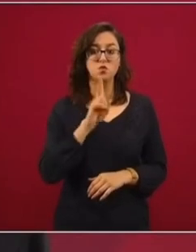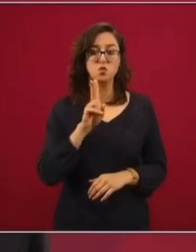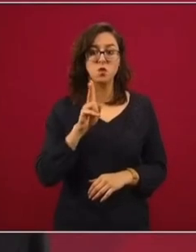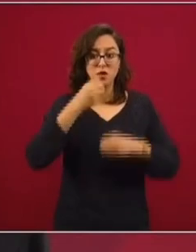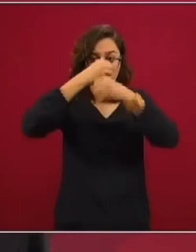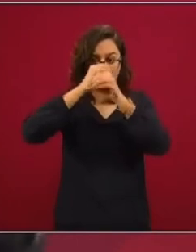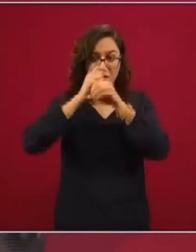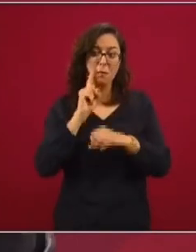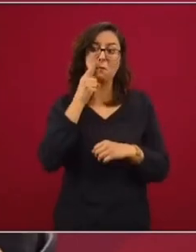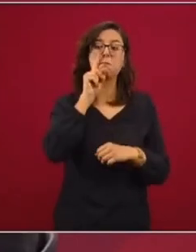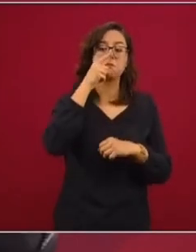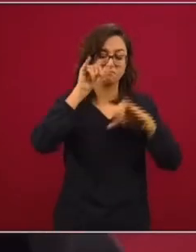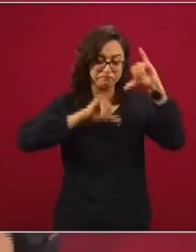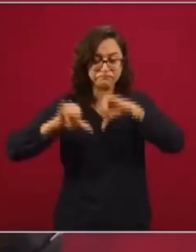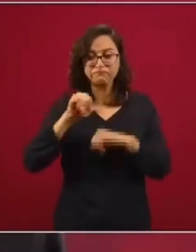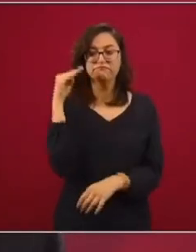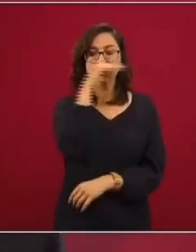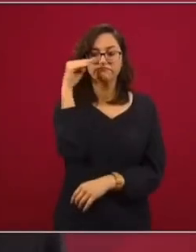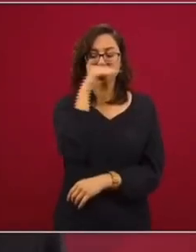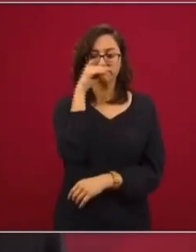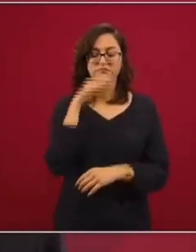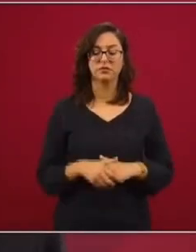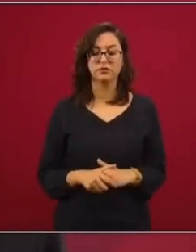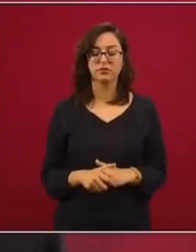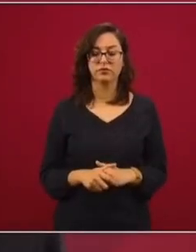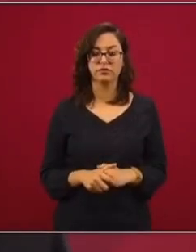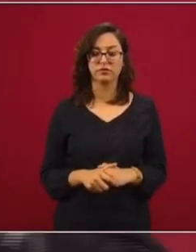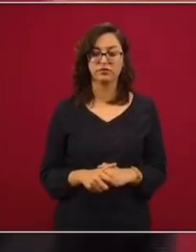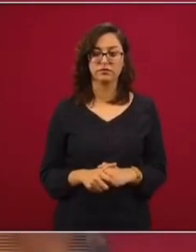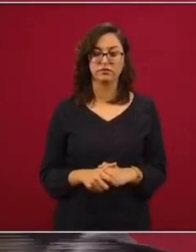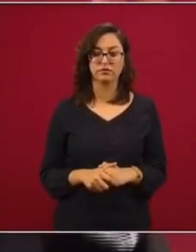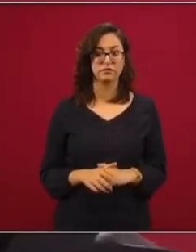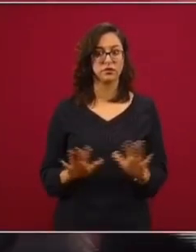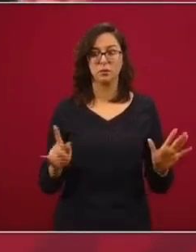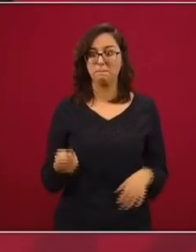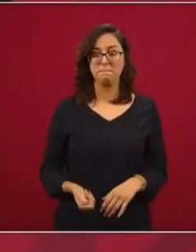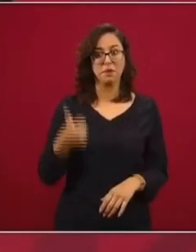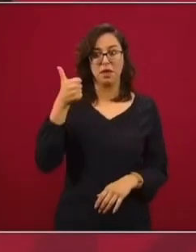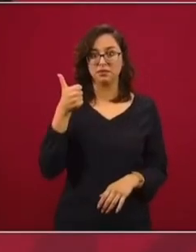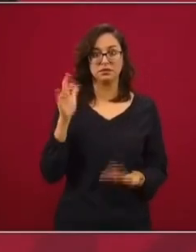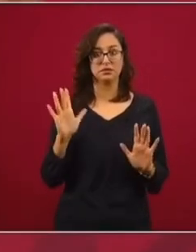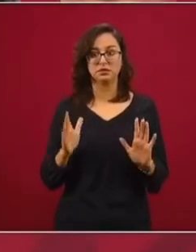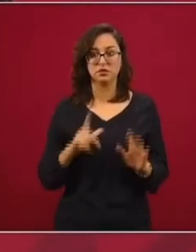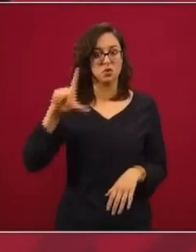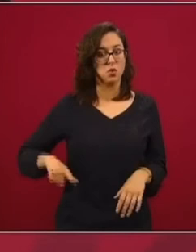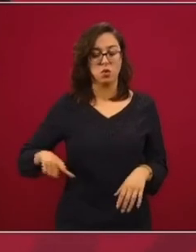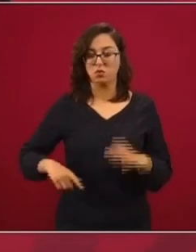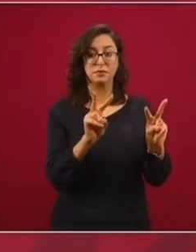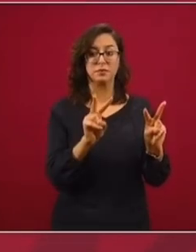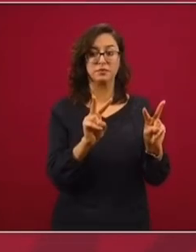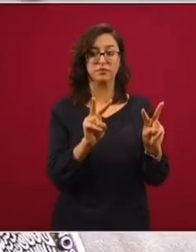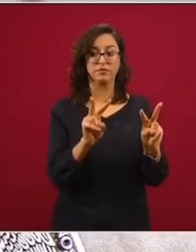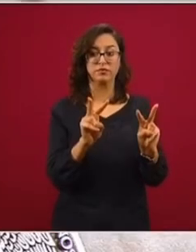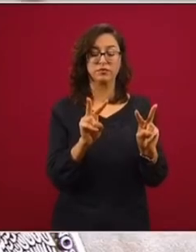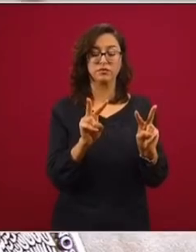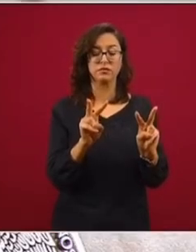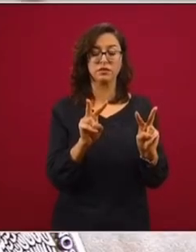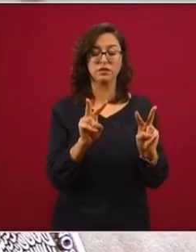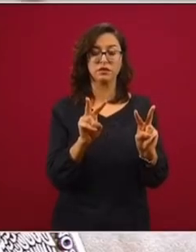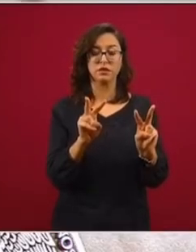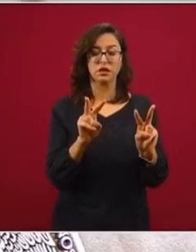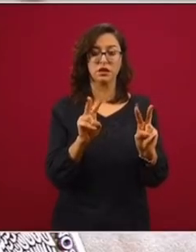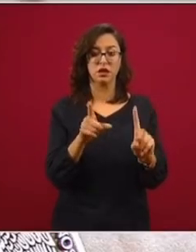se hacen de COVID son gratuitas. Esto es otro gobierno, no es lo mismo de antes. El propósito